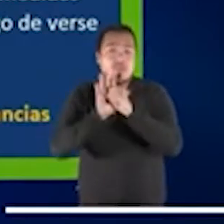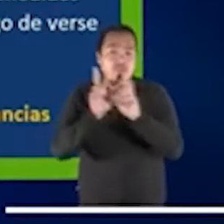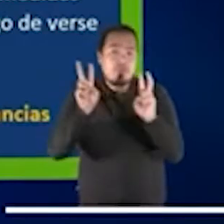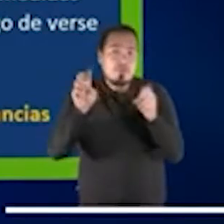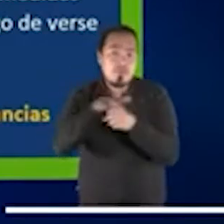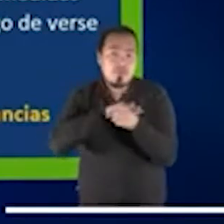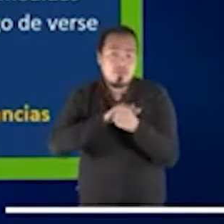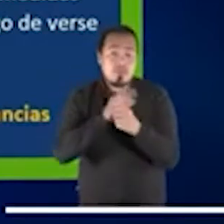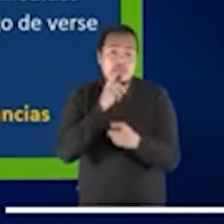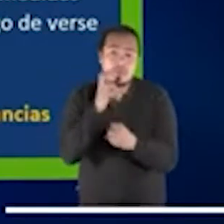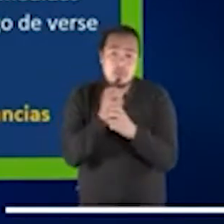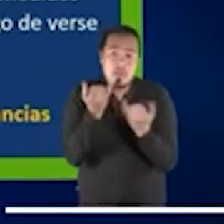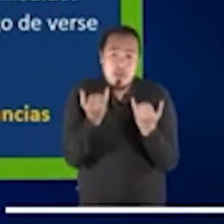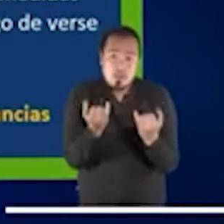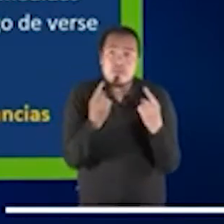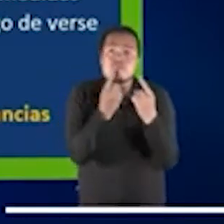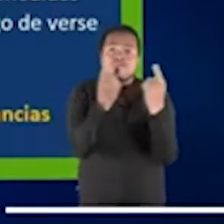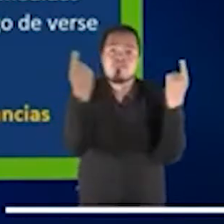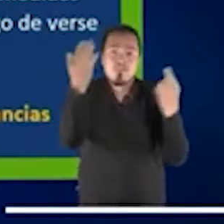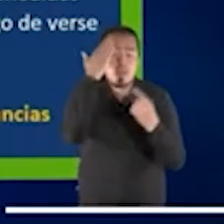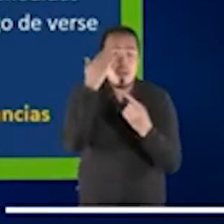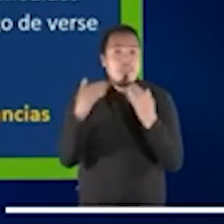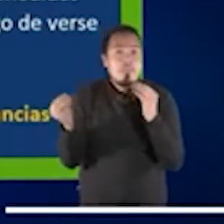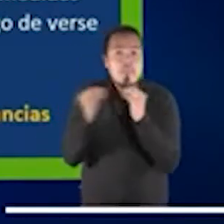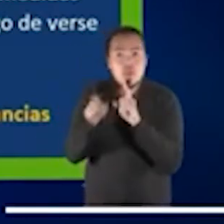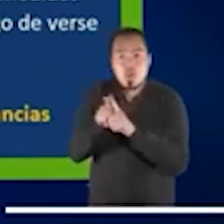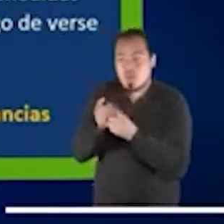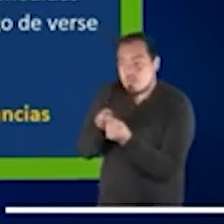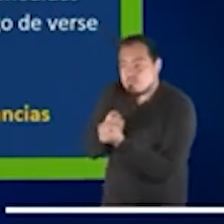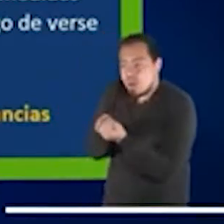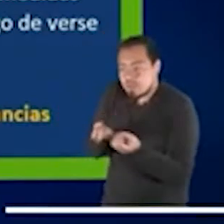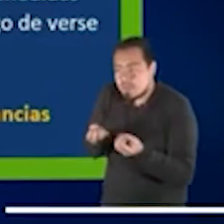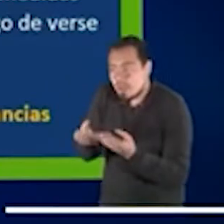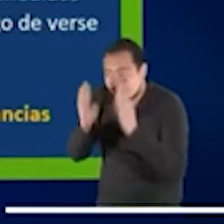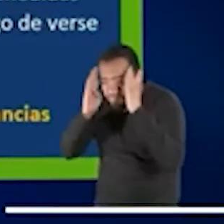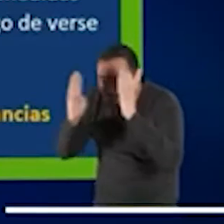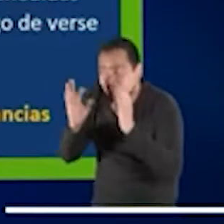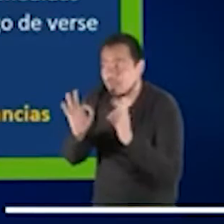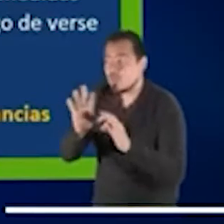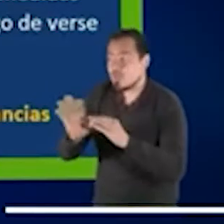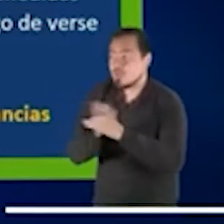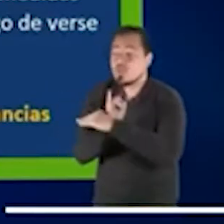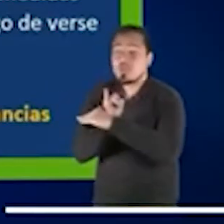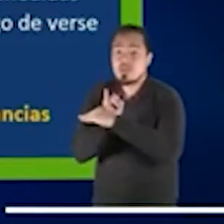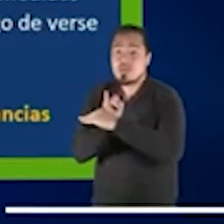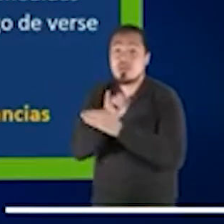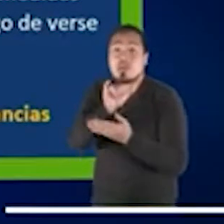de asegurar dentro de las instituciones.